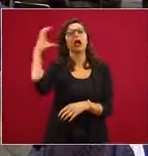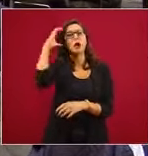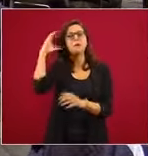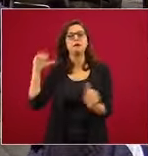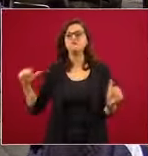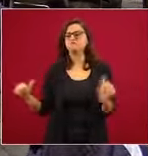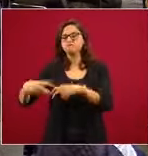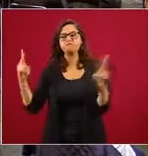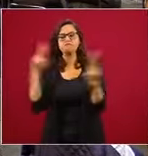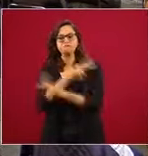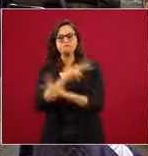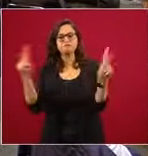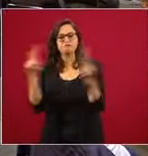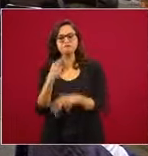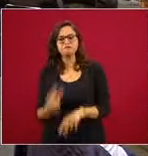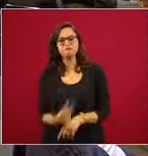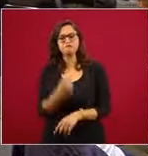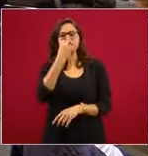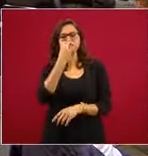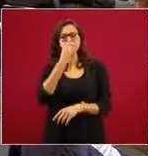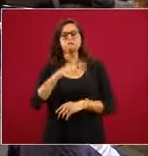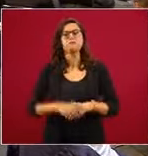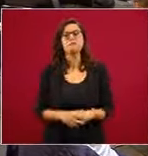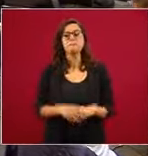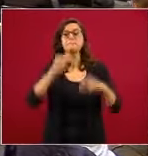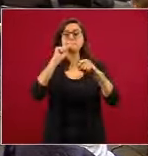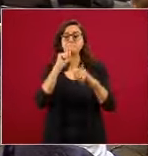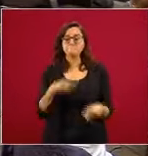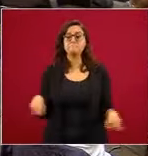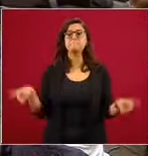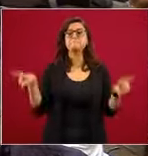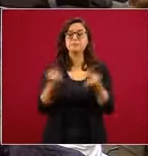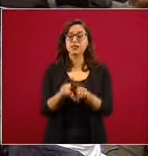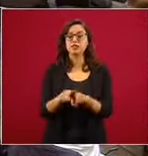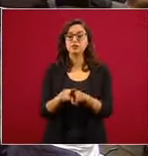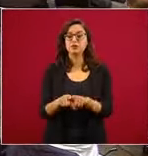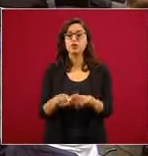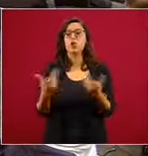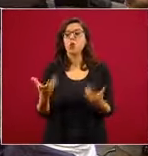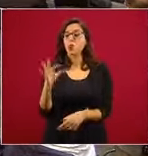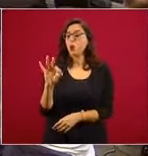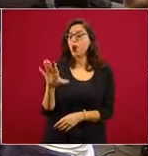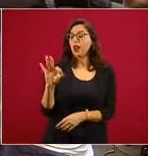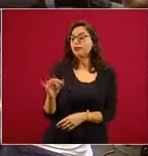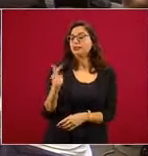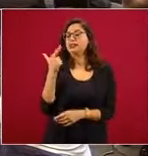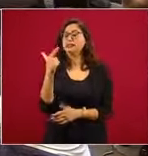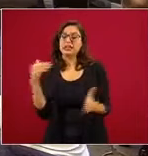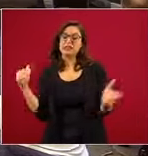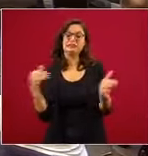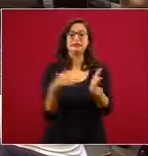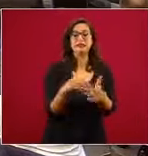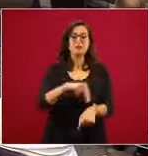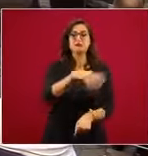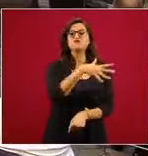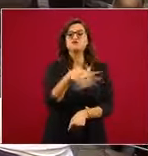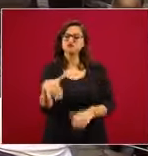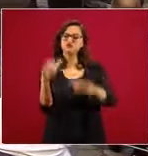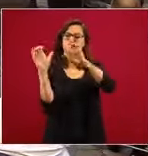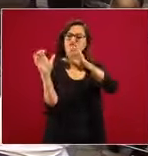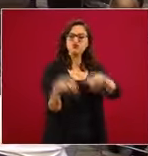ventiladores. Asimismo, se han contratado 47 mil médicos generales,